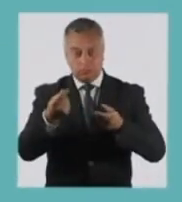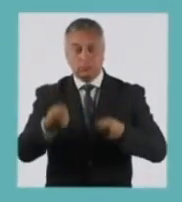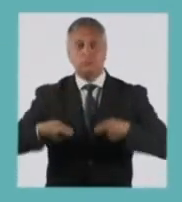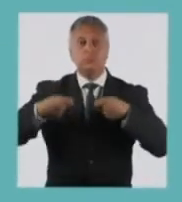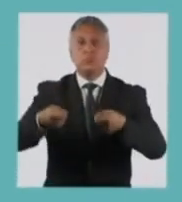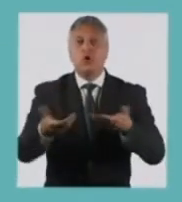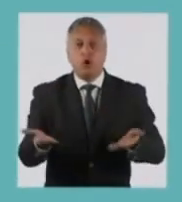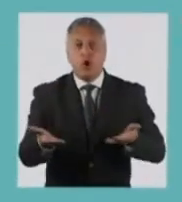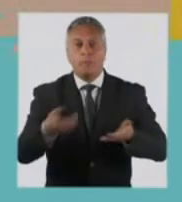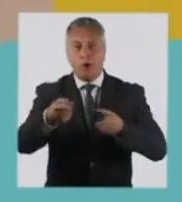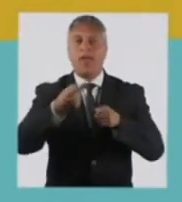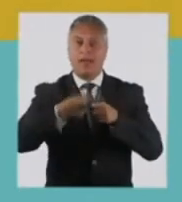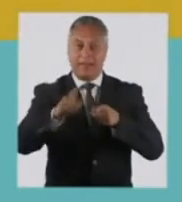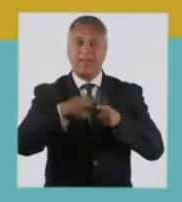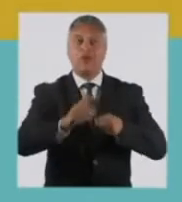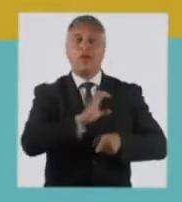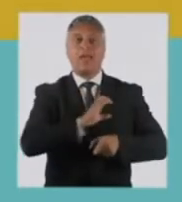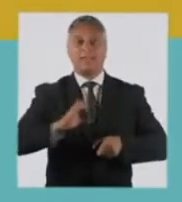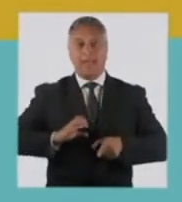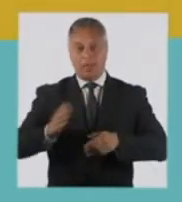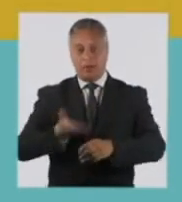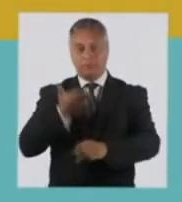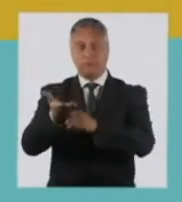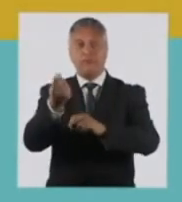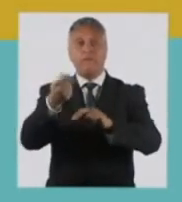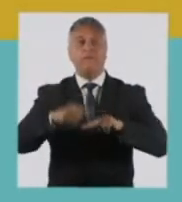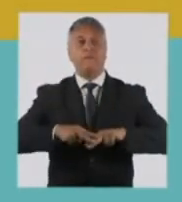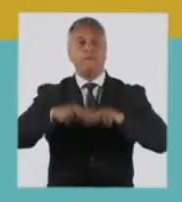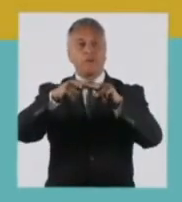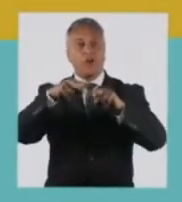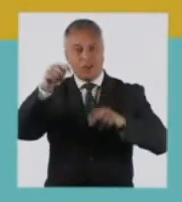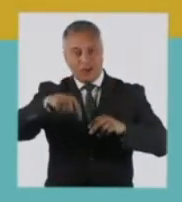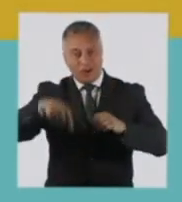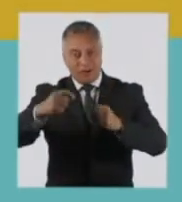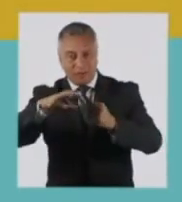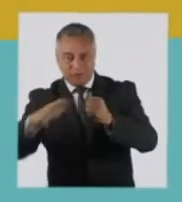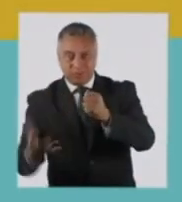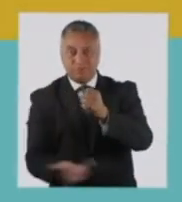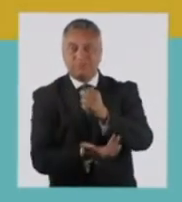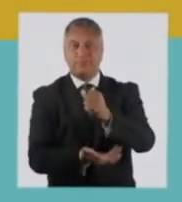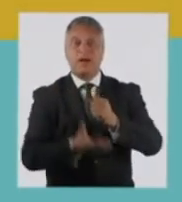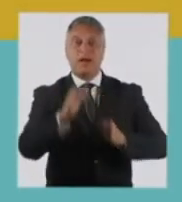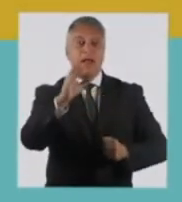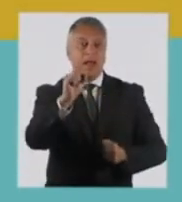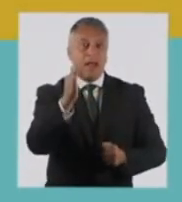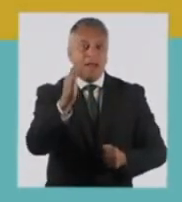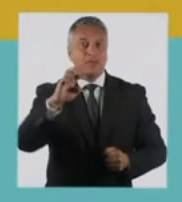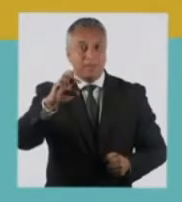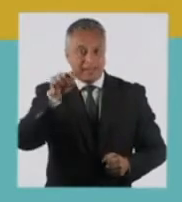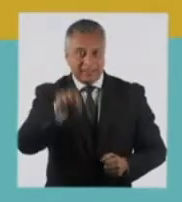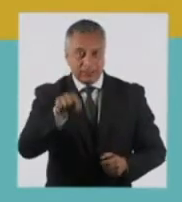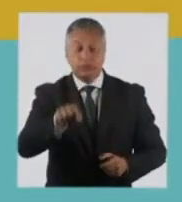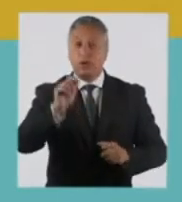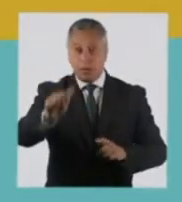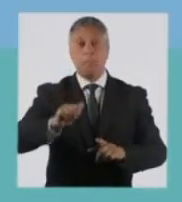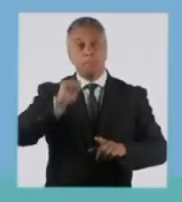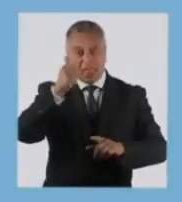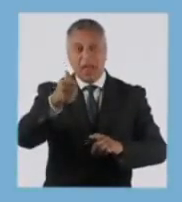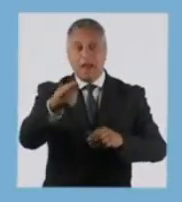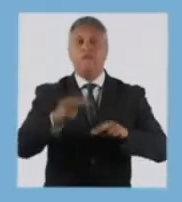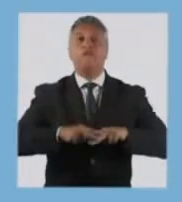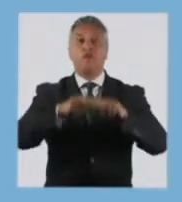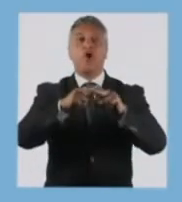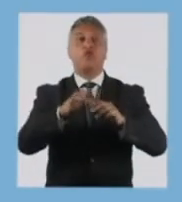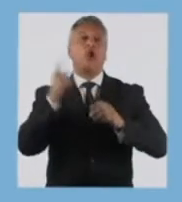Su construcción se financiará con un crédito que el Estado pedirá nuestros fondos ahorrados en lo que hoy es el sistema de pensiones y que mañana